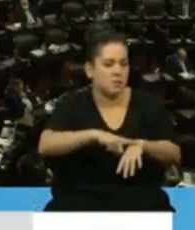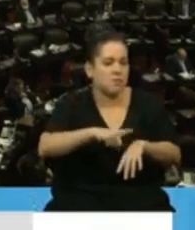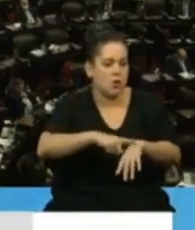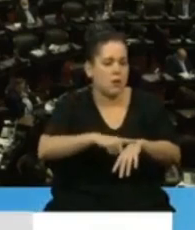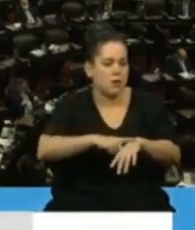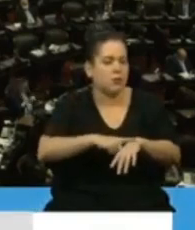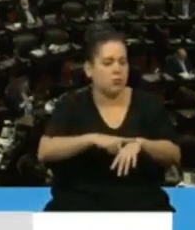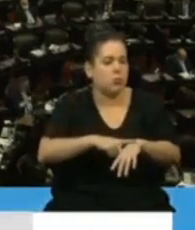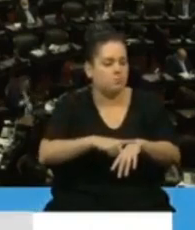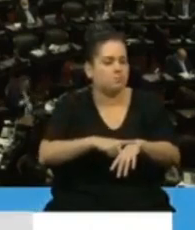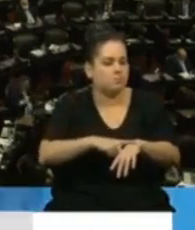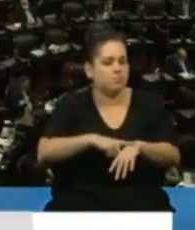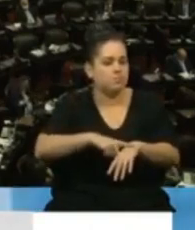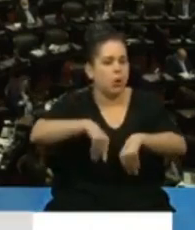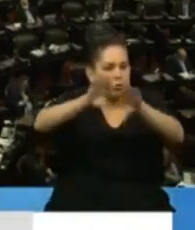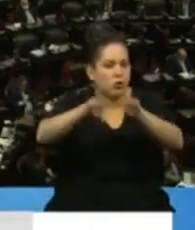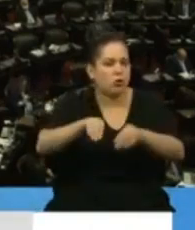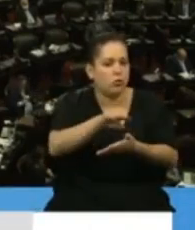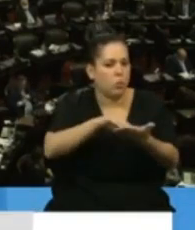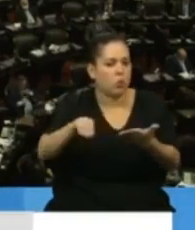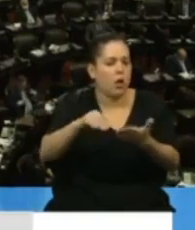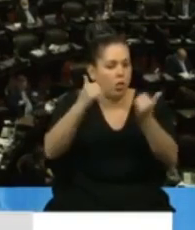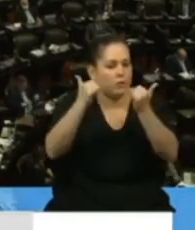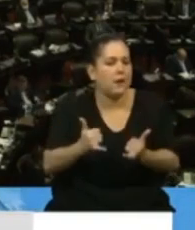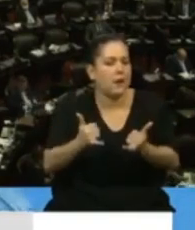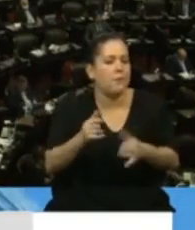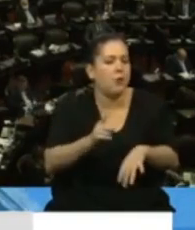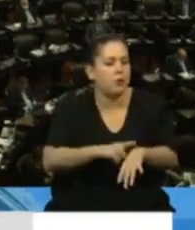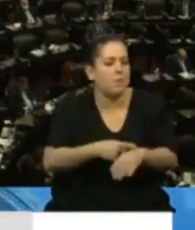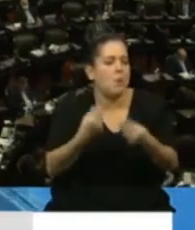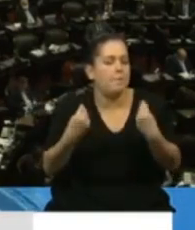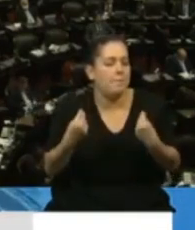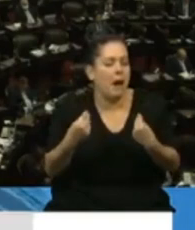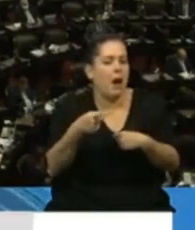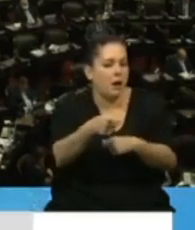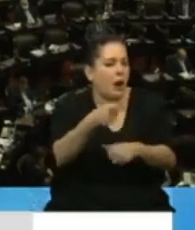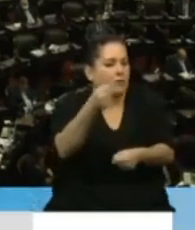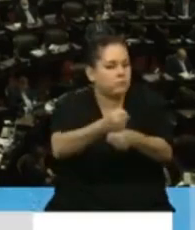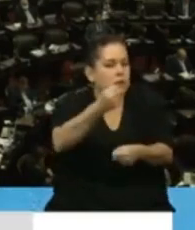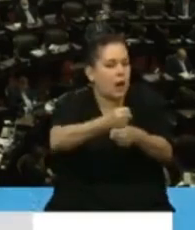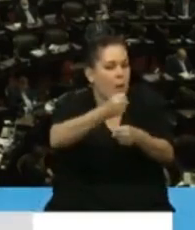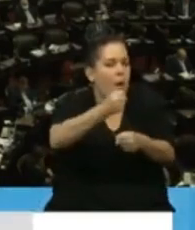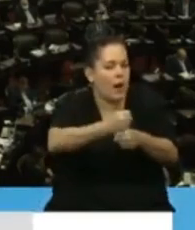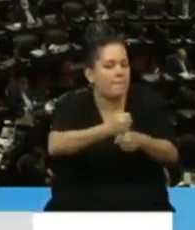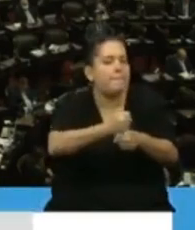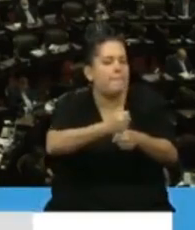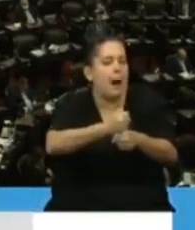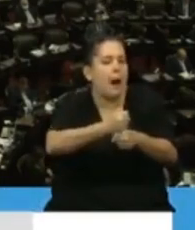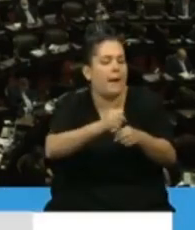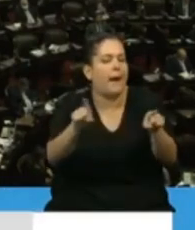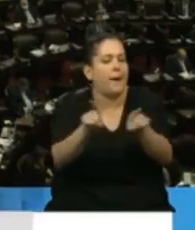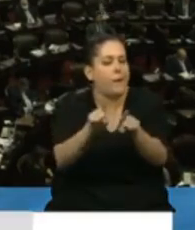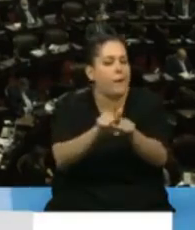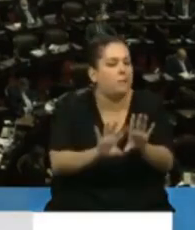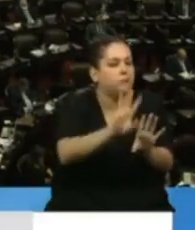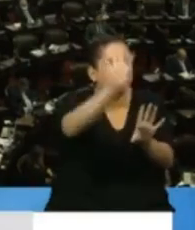todos los legisladores de trabajar para lograr federalizar